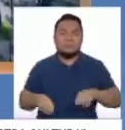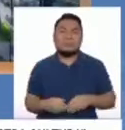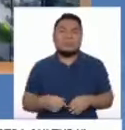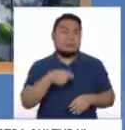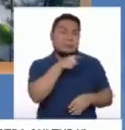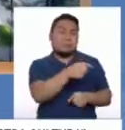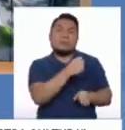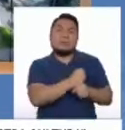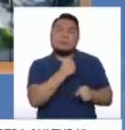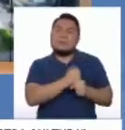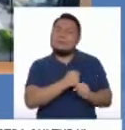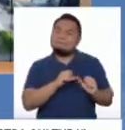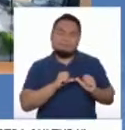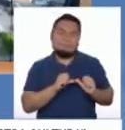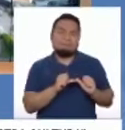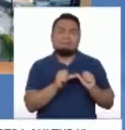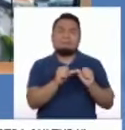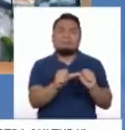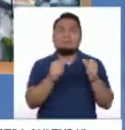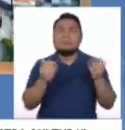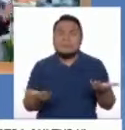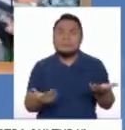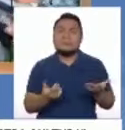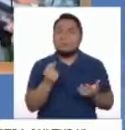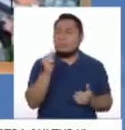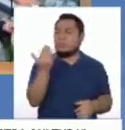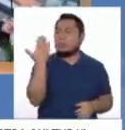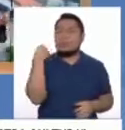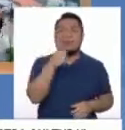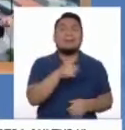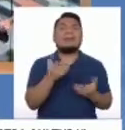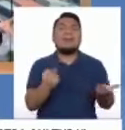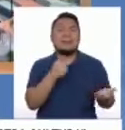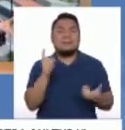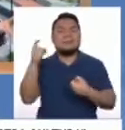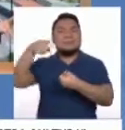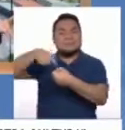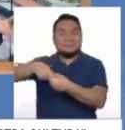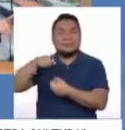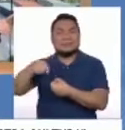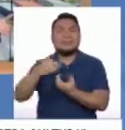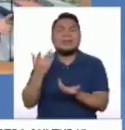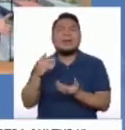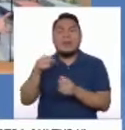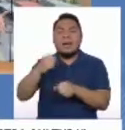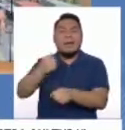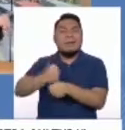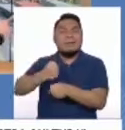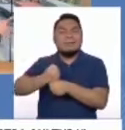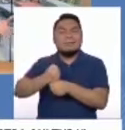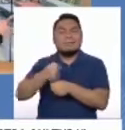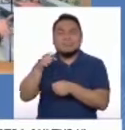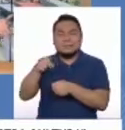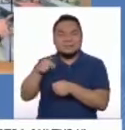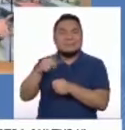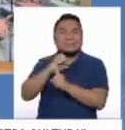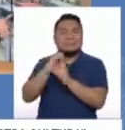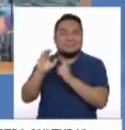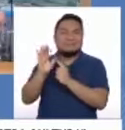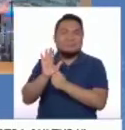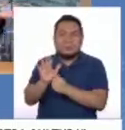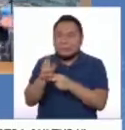labor era imparable a tal nivel que hace poco se encontraba involucrado en una producción de este tipo.